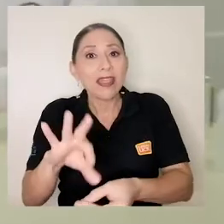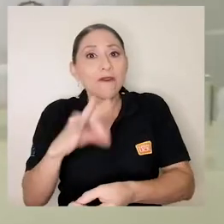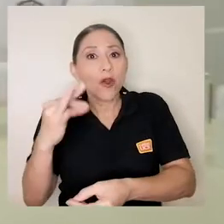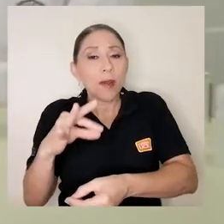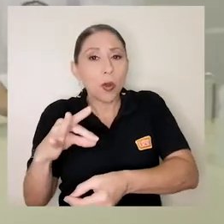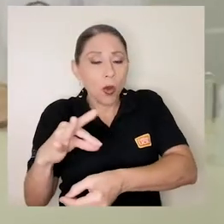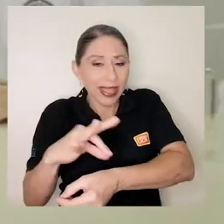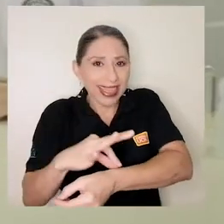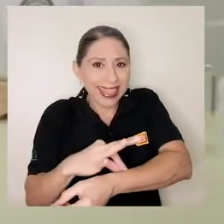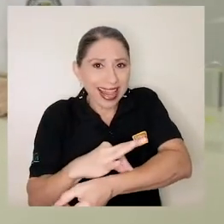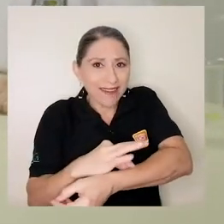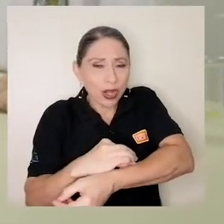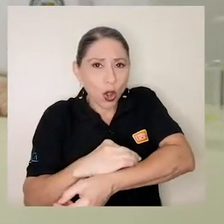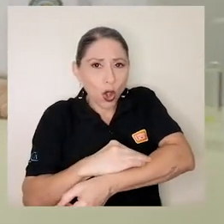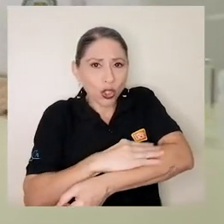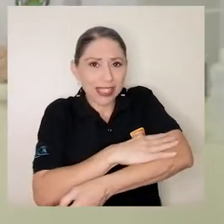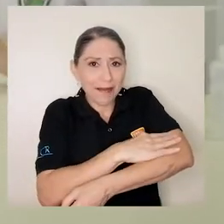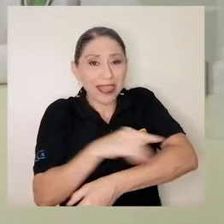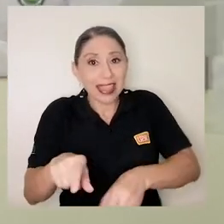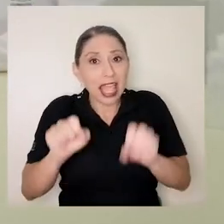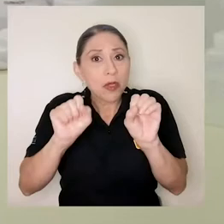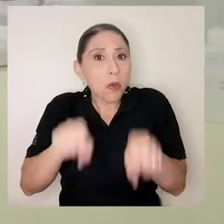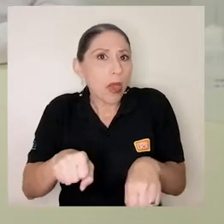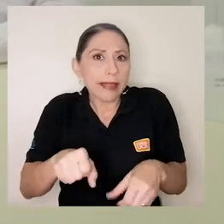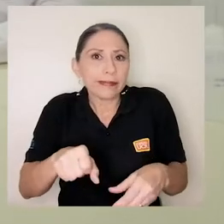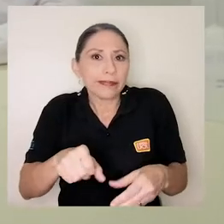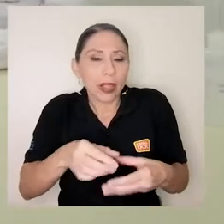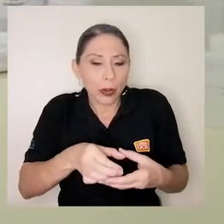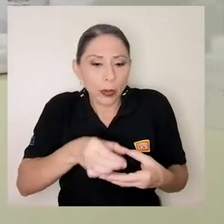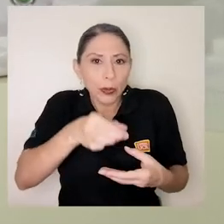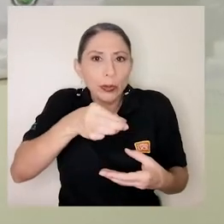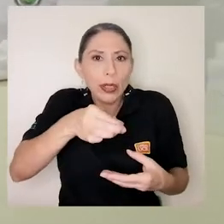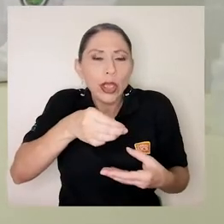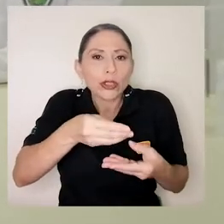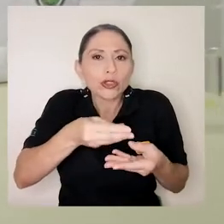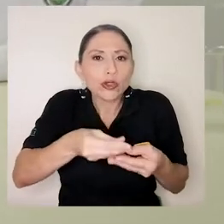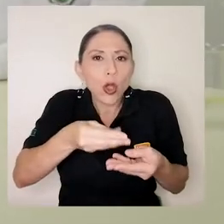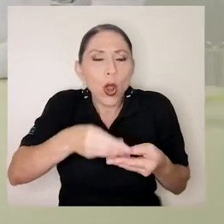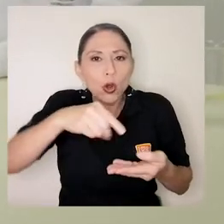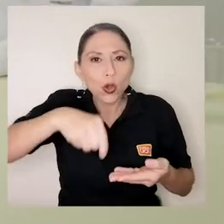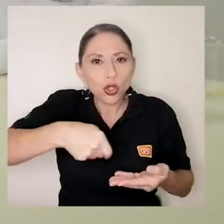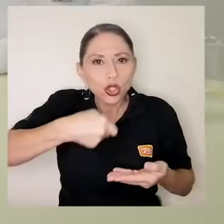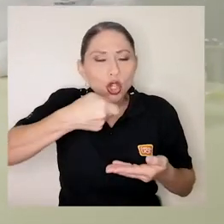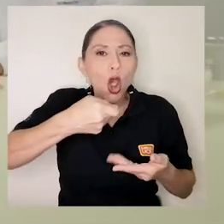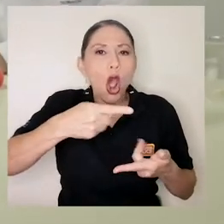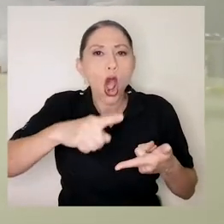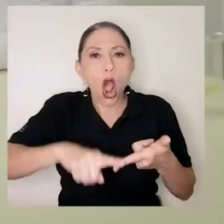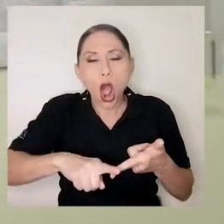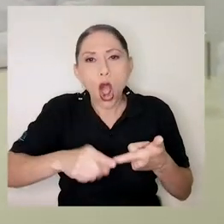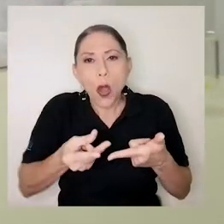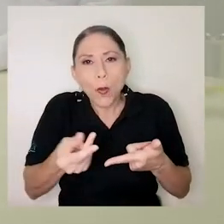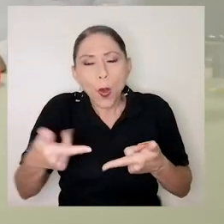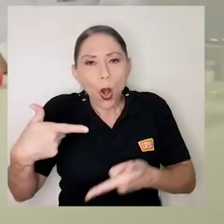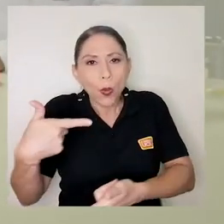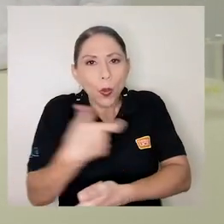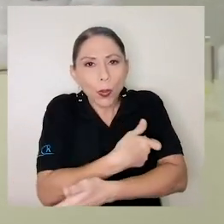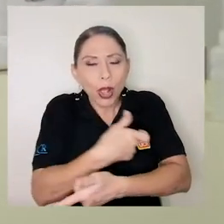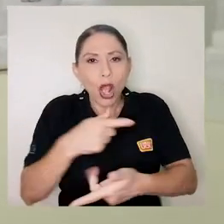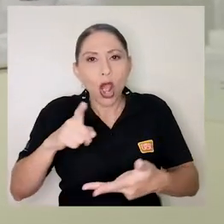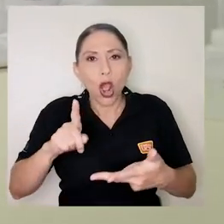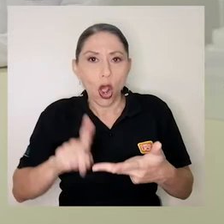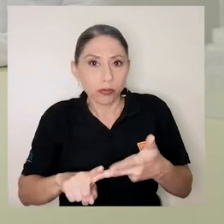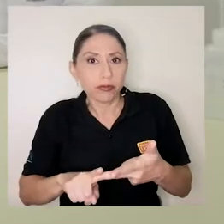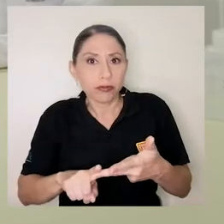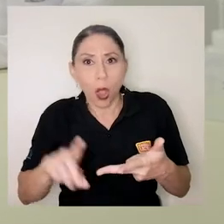De ahí pueden salir fórmulas en solución, en polvo para inyección o puede también